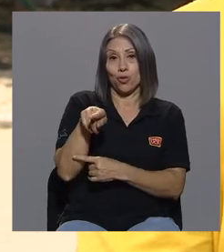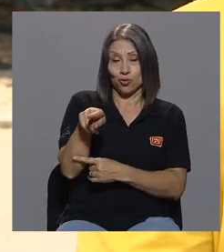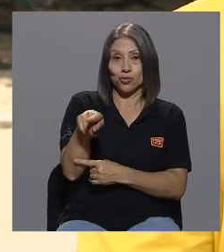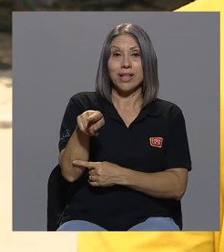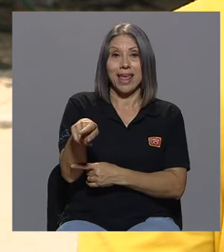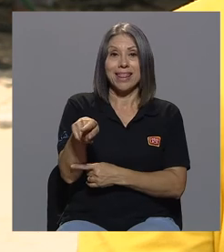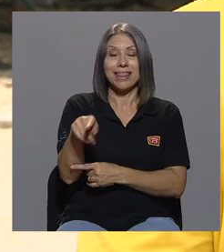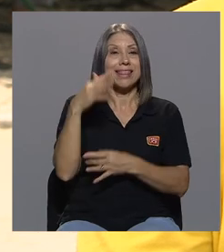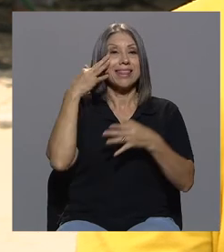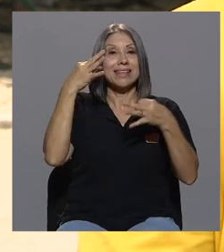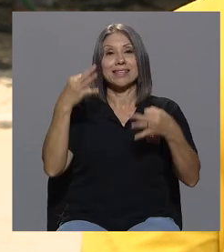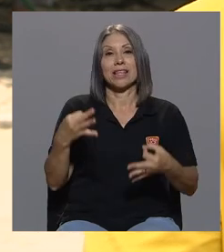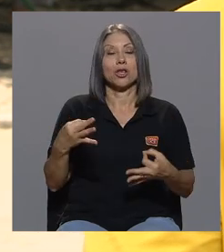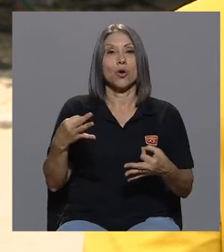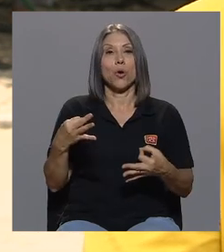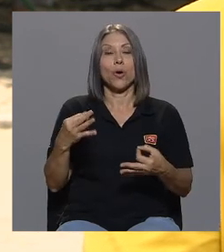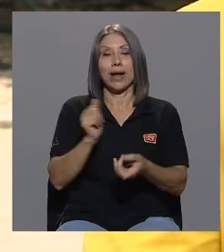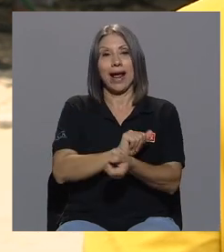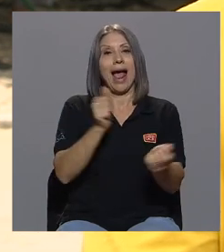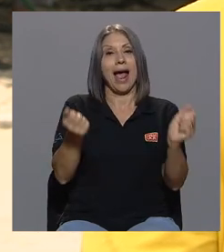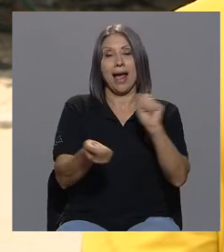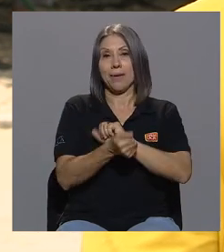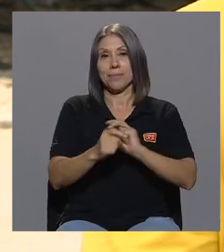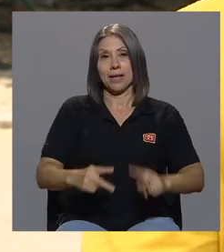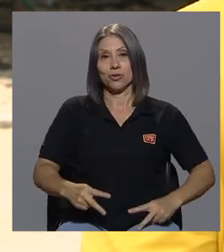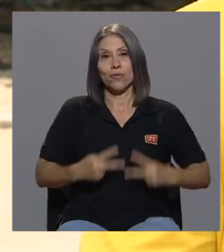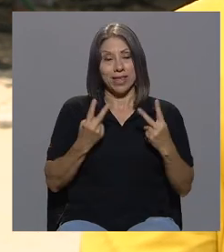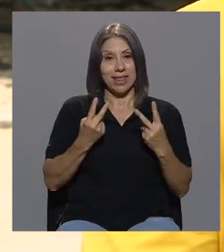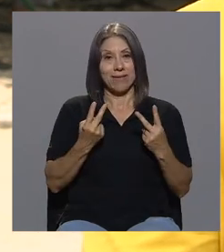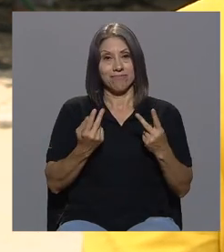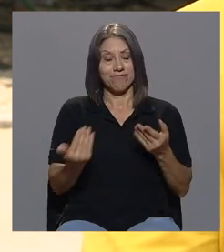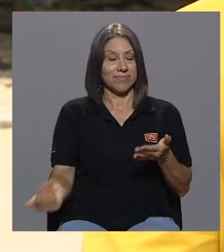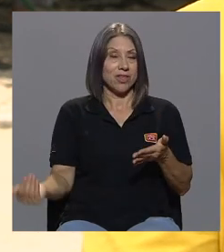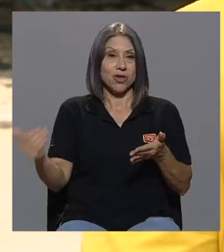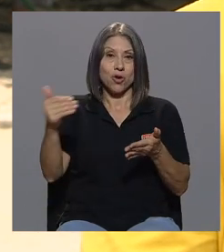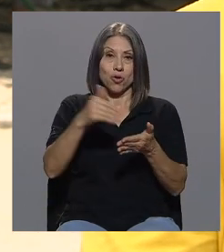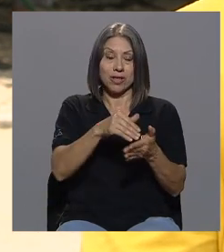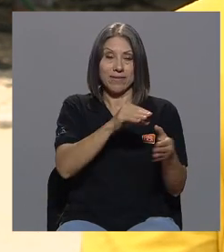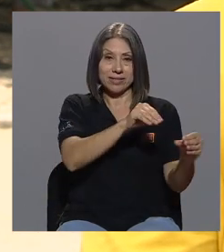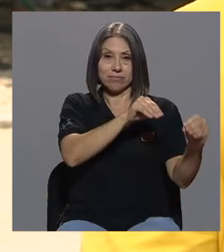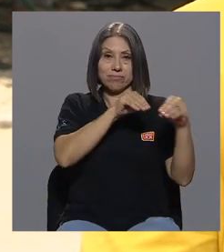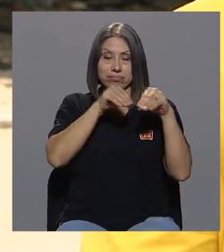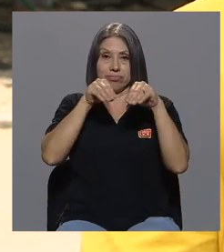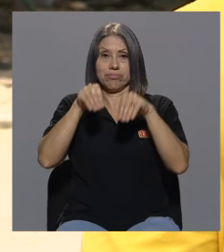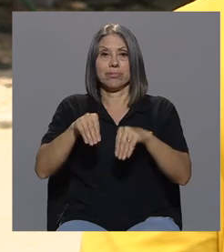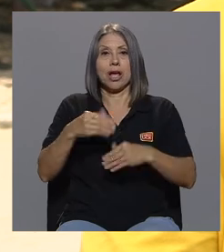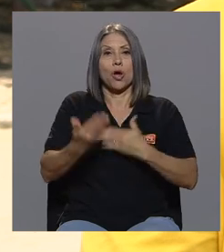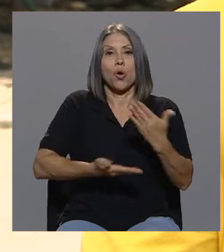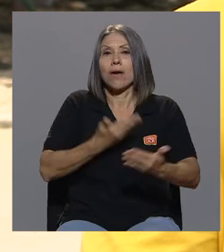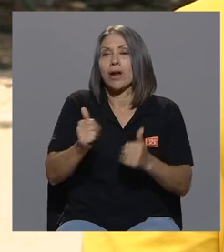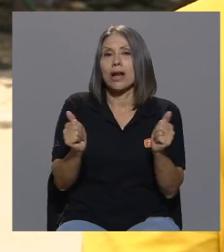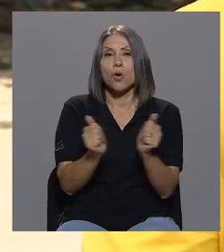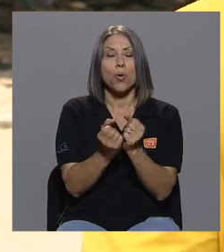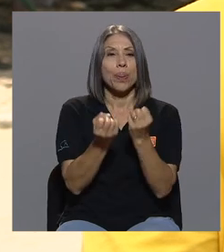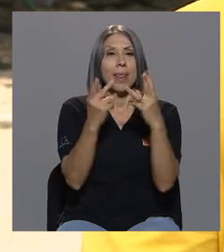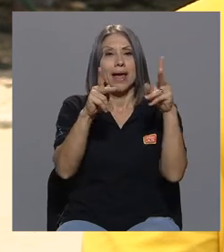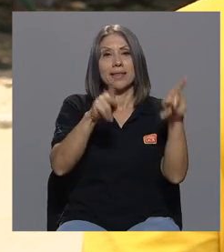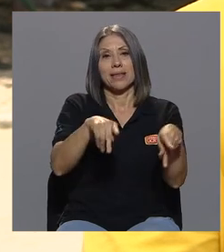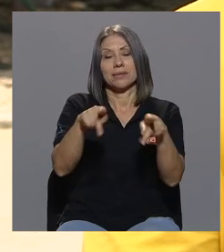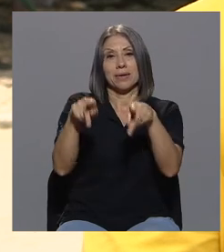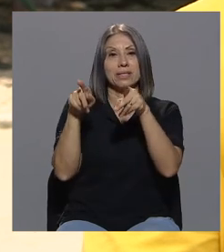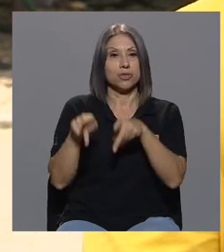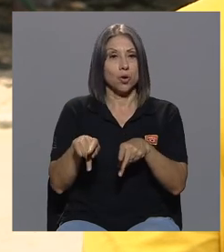decidió cambiar su vida y regresar para colaborar con tantas personas que viven